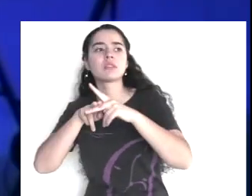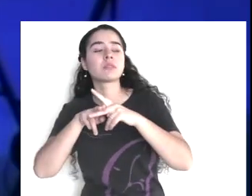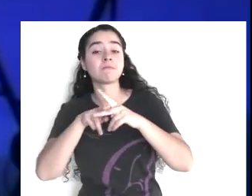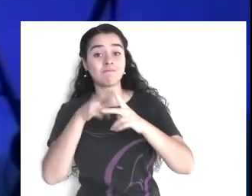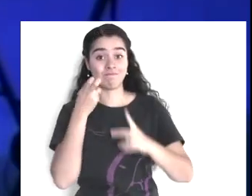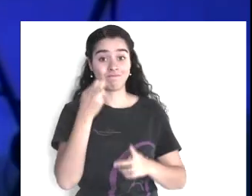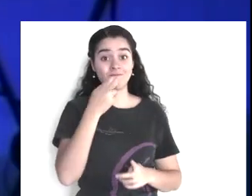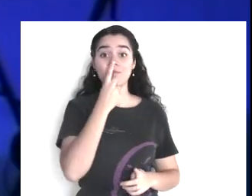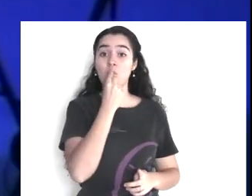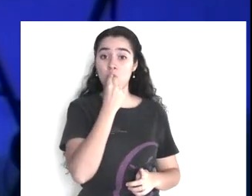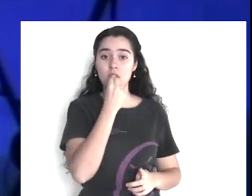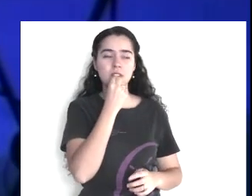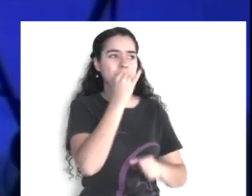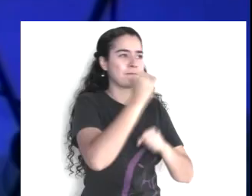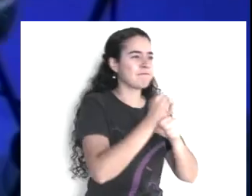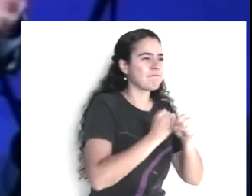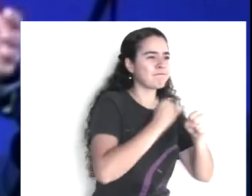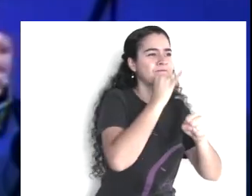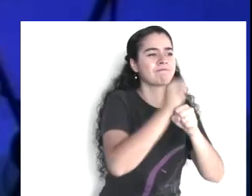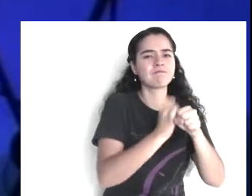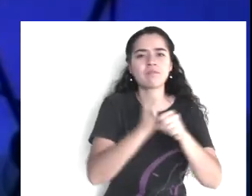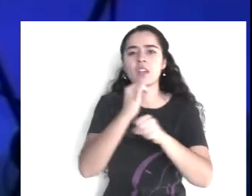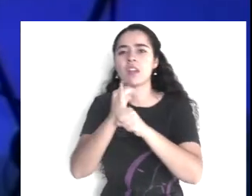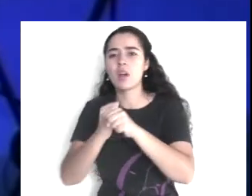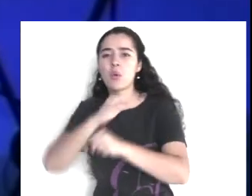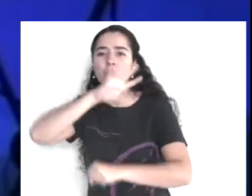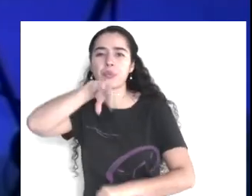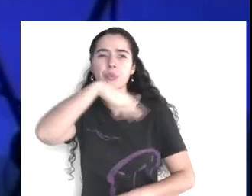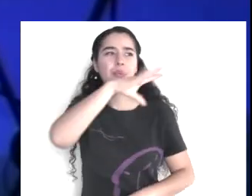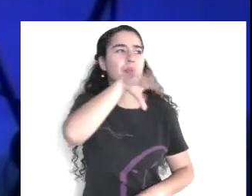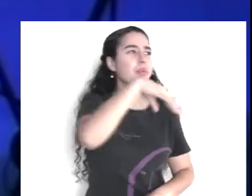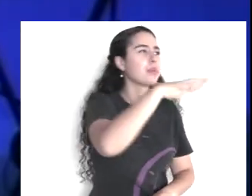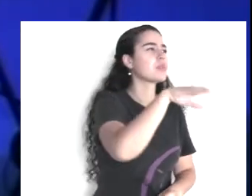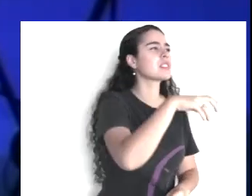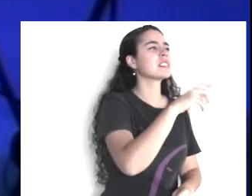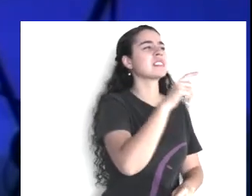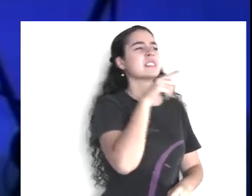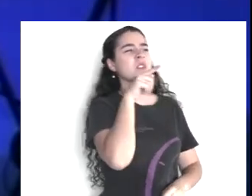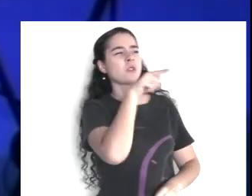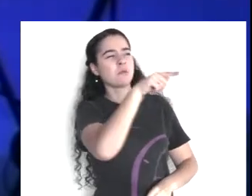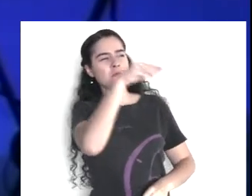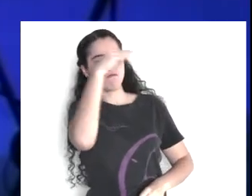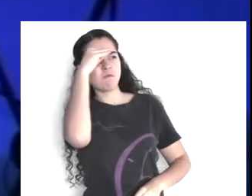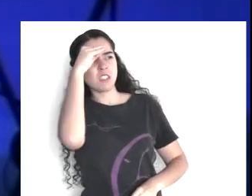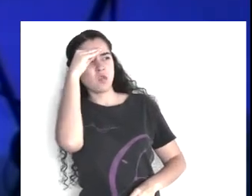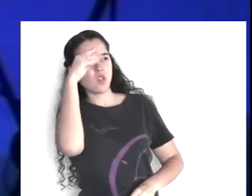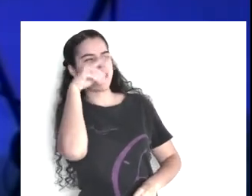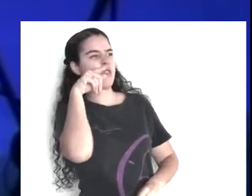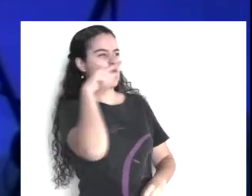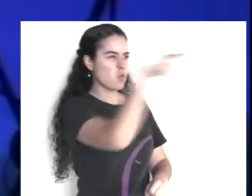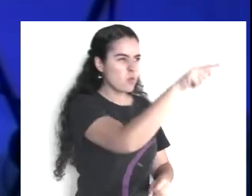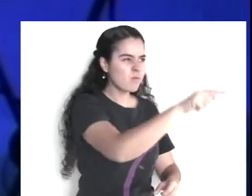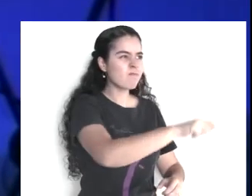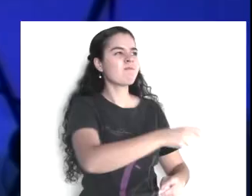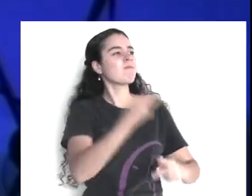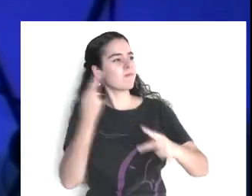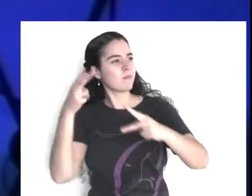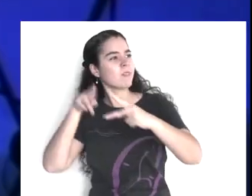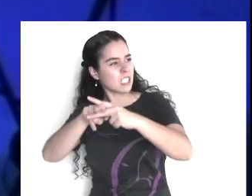en contra del fugitivo, diciendo, este lo agarro porque lo agarro. Pero con una